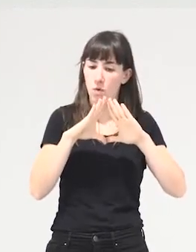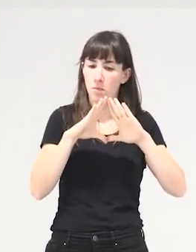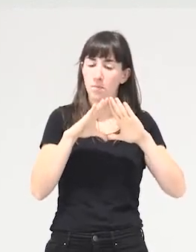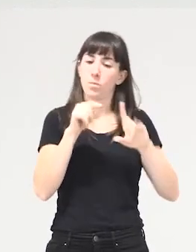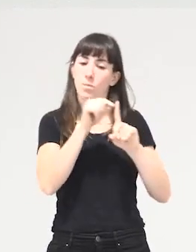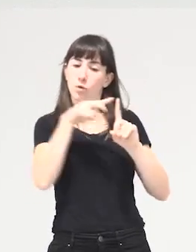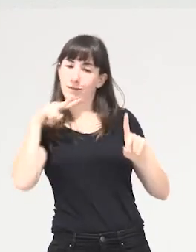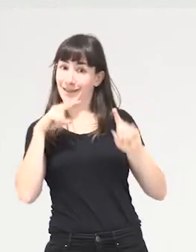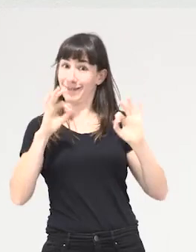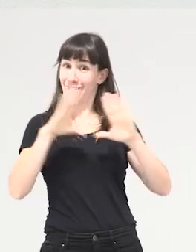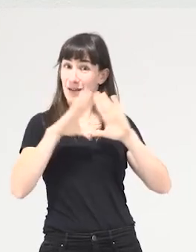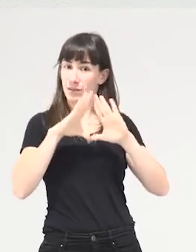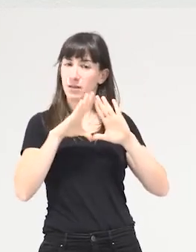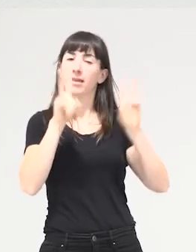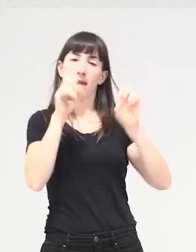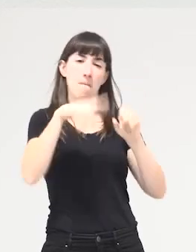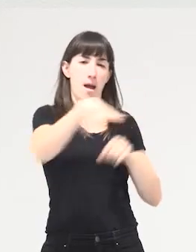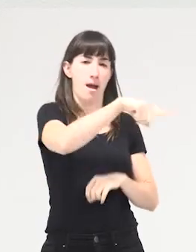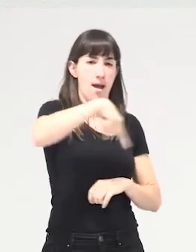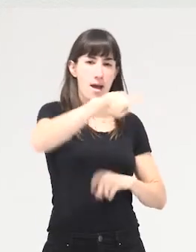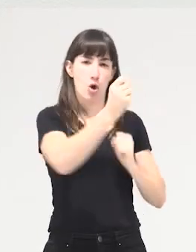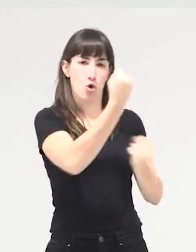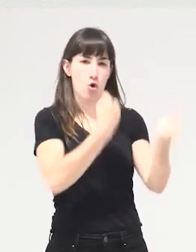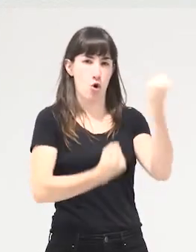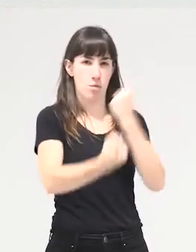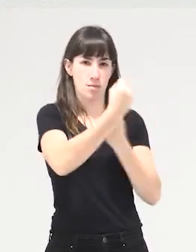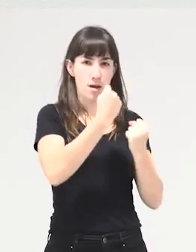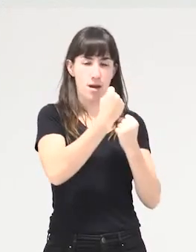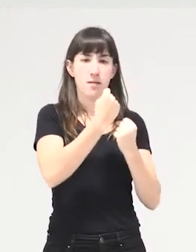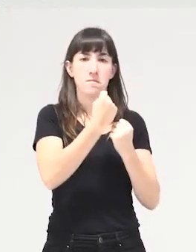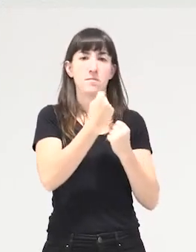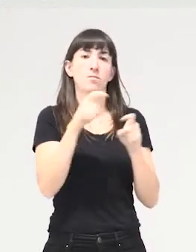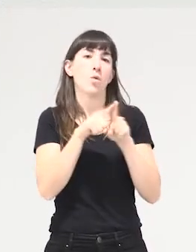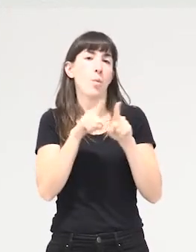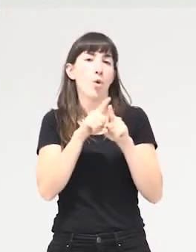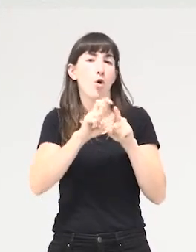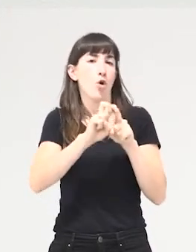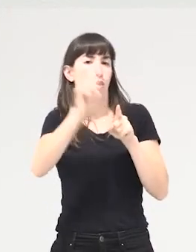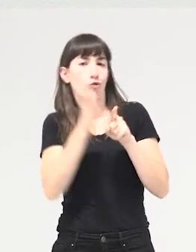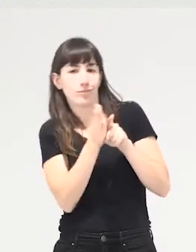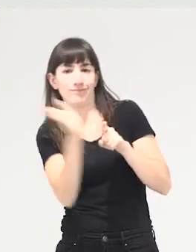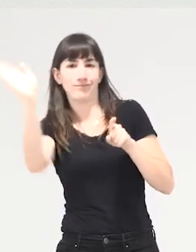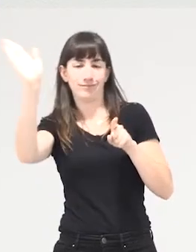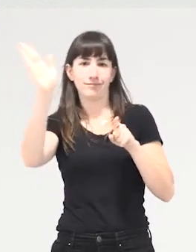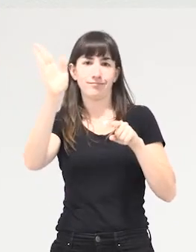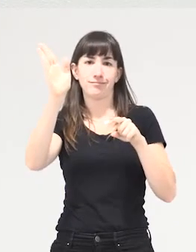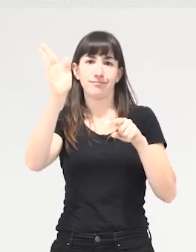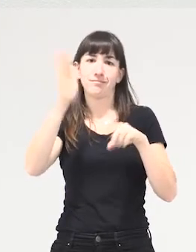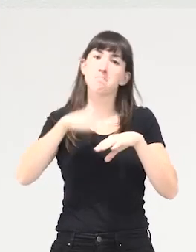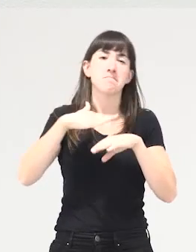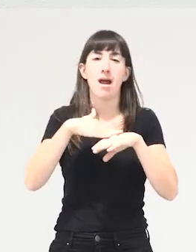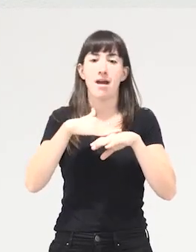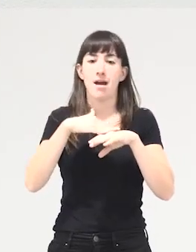feminista sobre la economía como alternativa que busca atraer al centro,